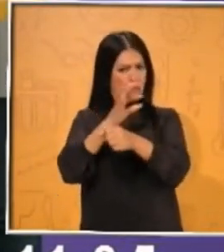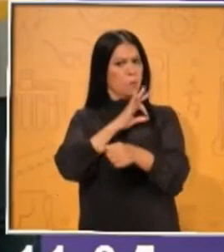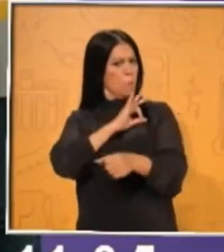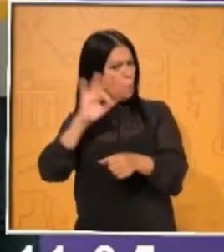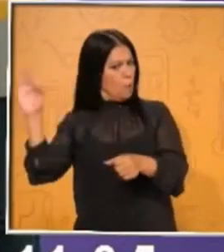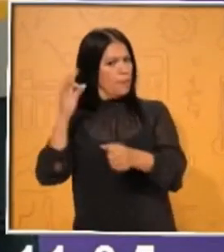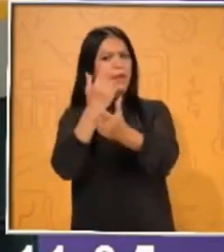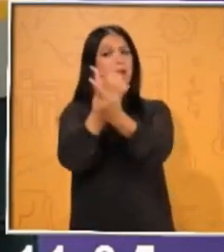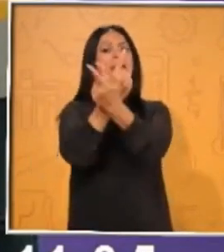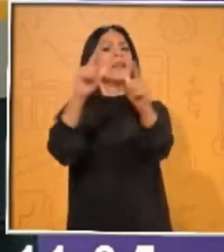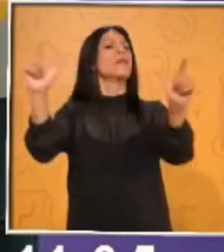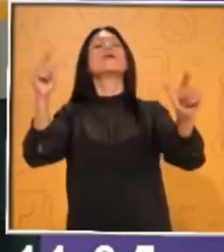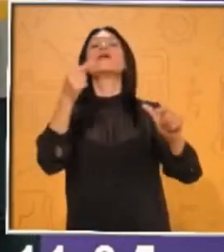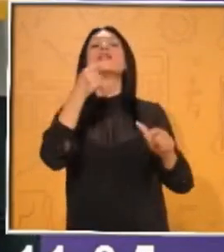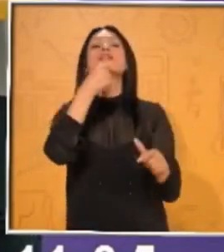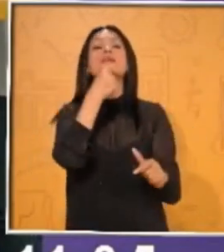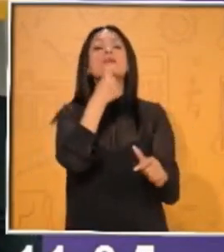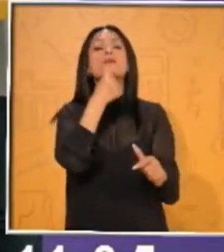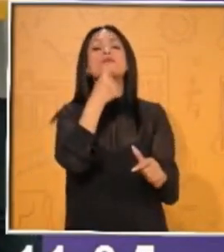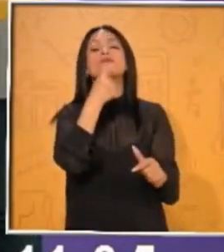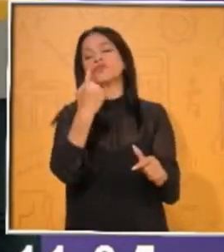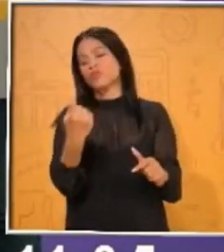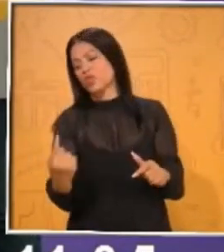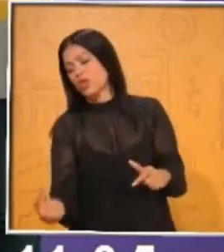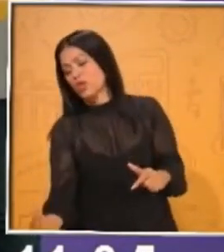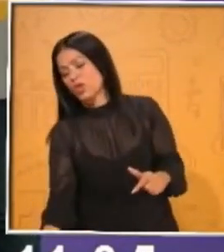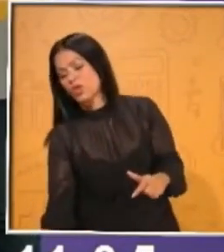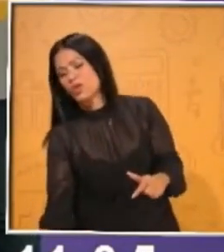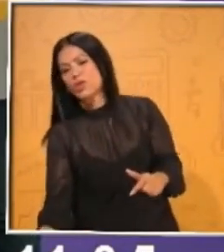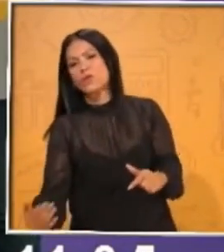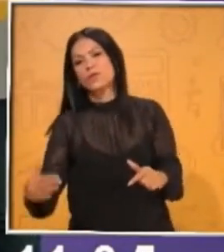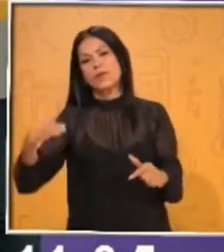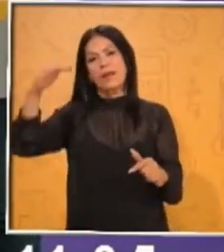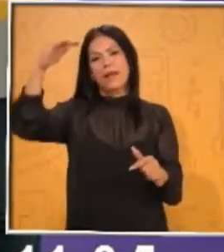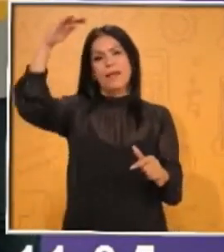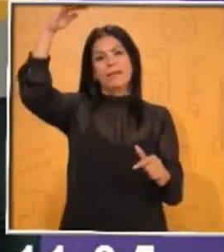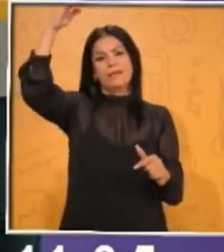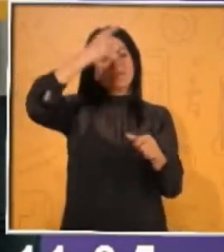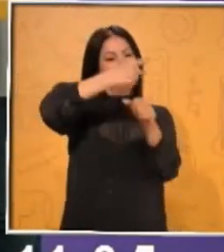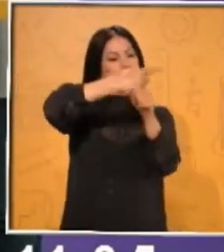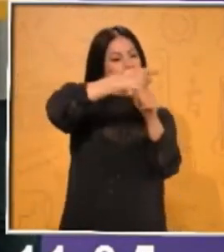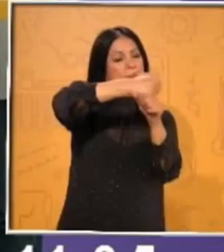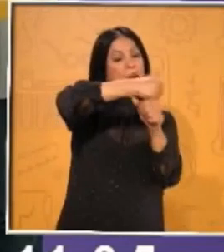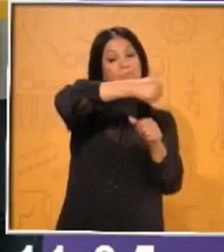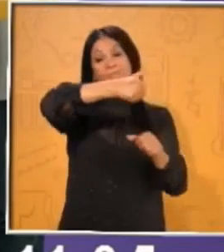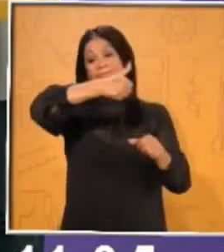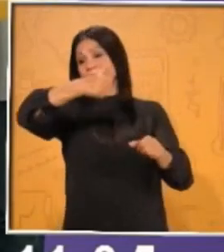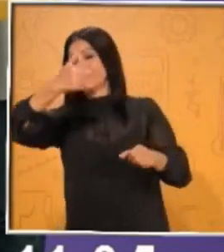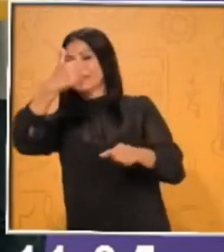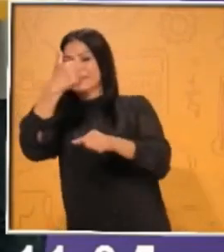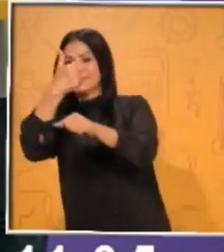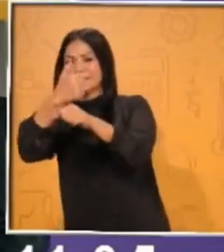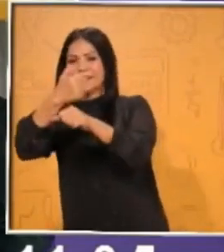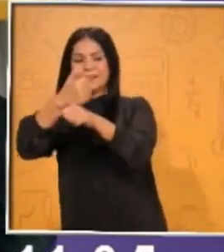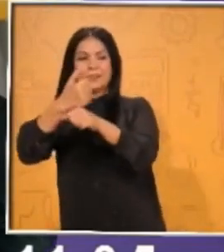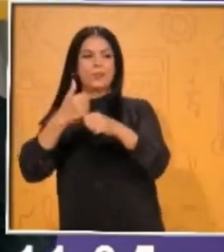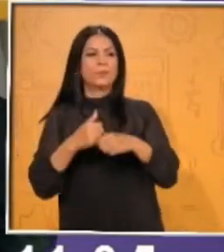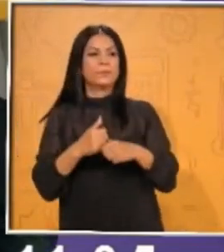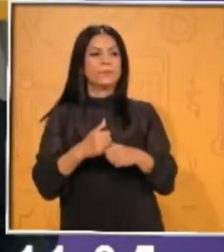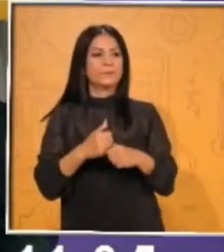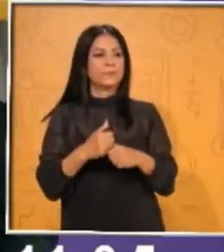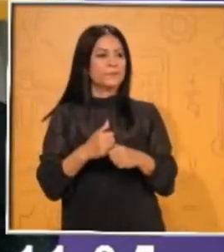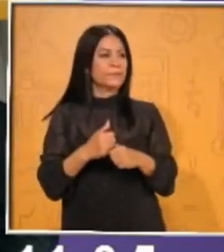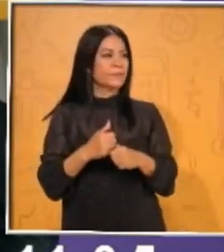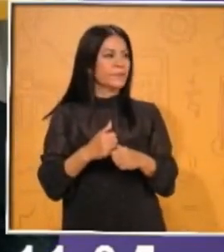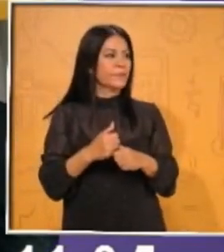hasta sexto año. Cada uno va a tener un plato. Yo voy a hacer el cajero. Voy a